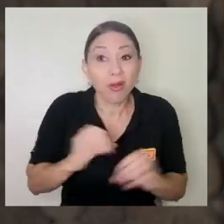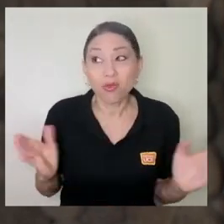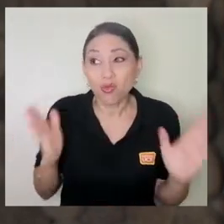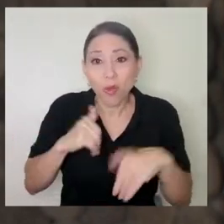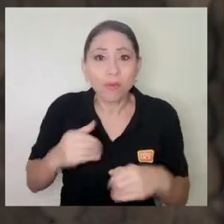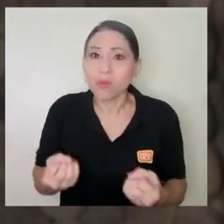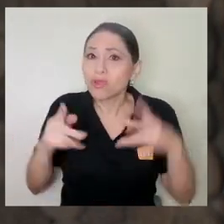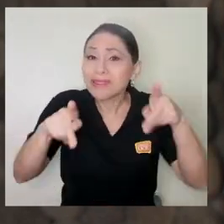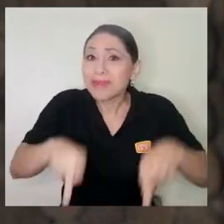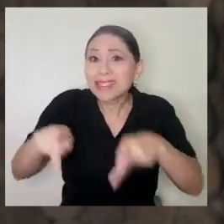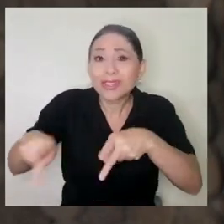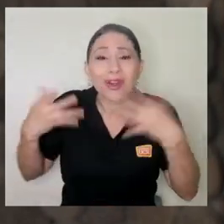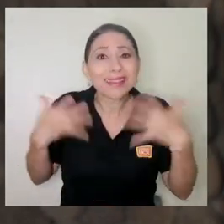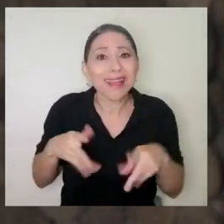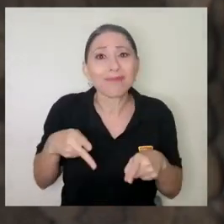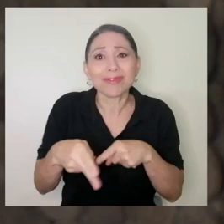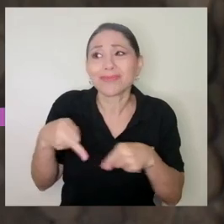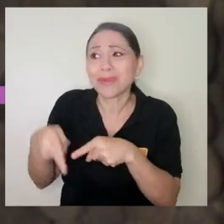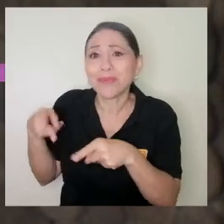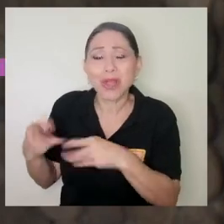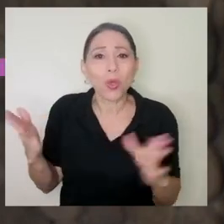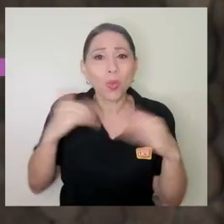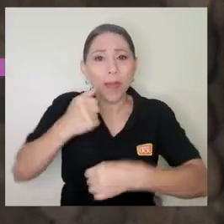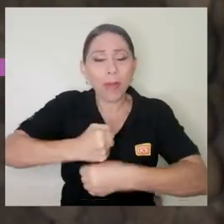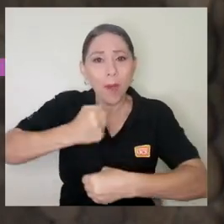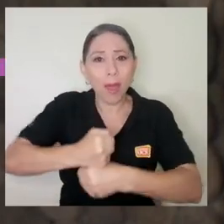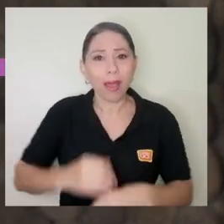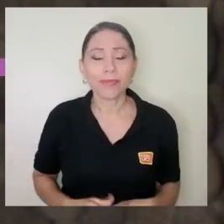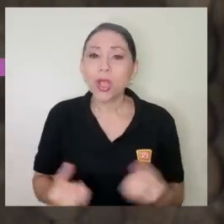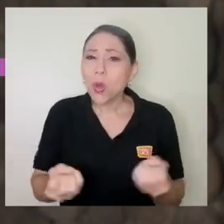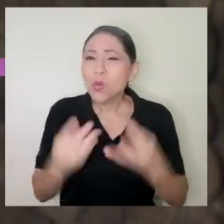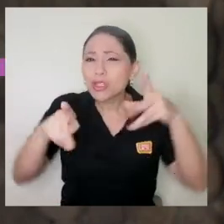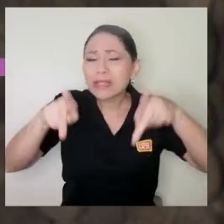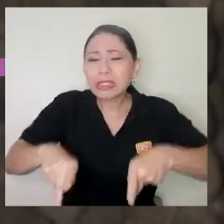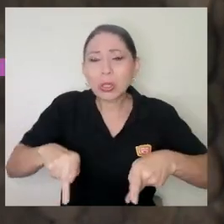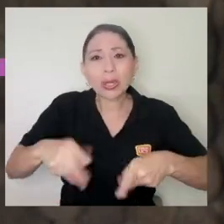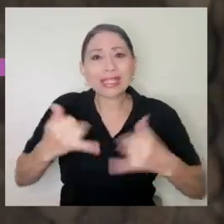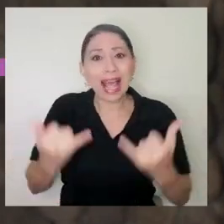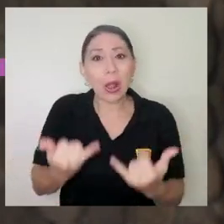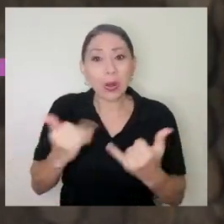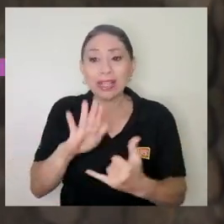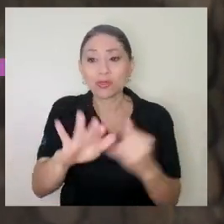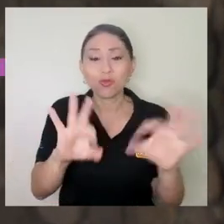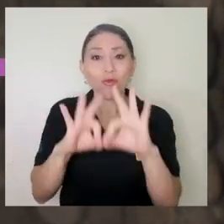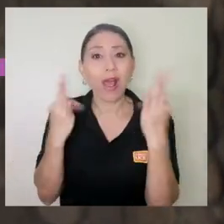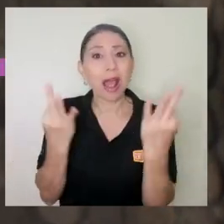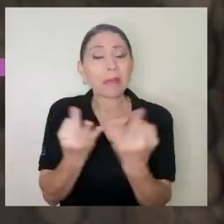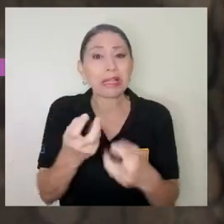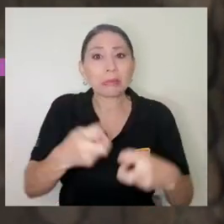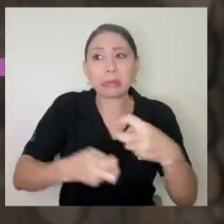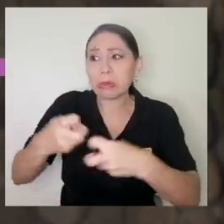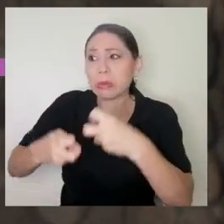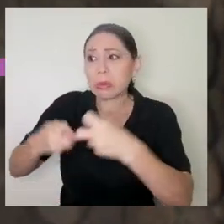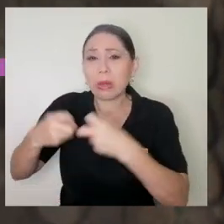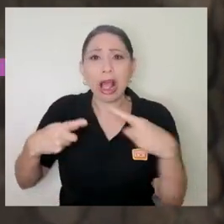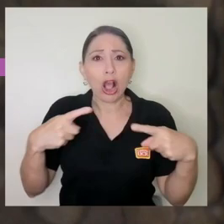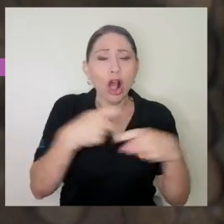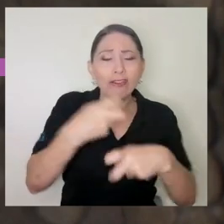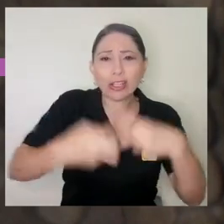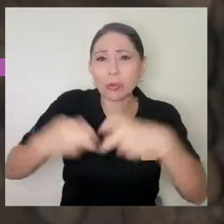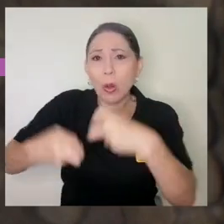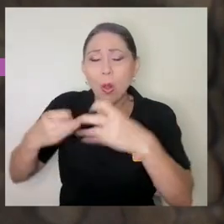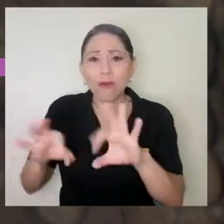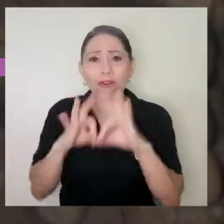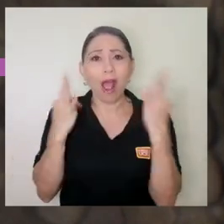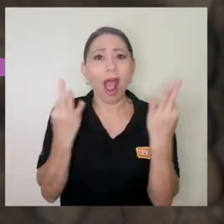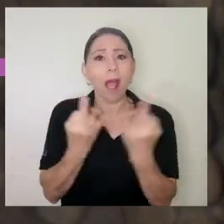trabajo en este momento. Hay un montón de personas que están teniendo problemas dentro de su familia porque se incrementa la conflictividad familiar en el